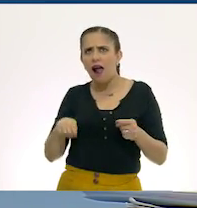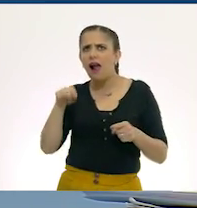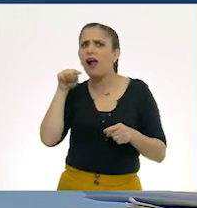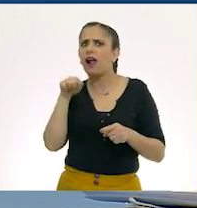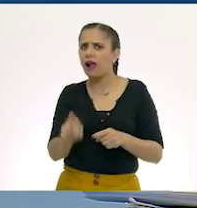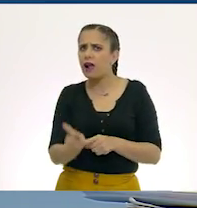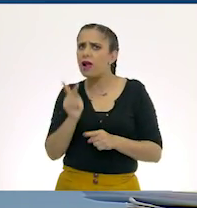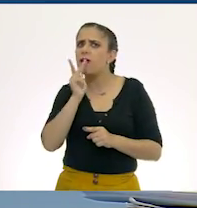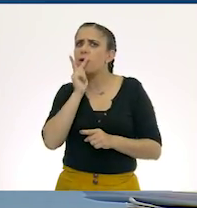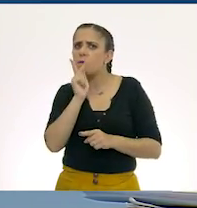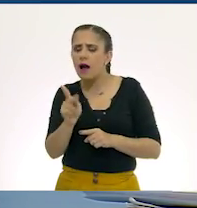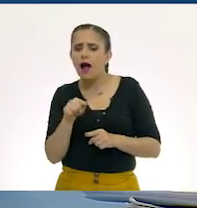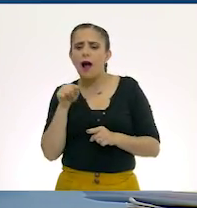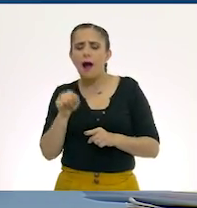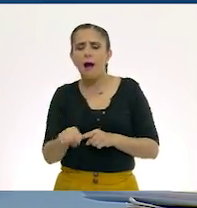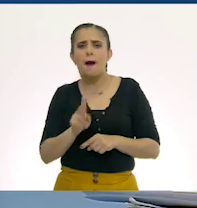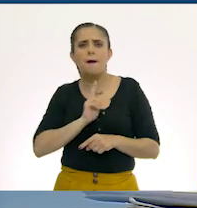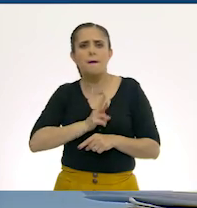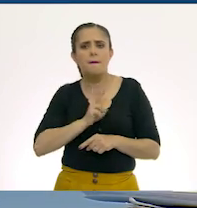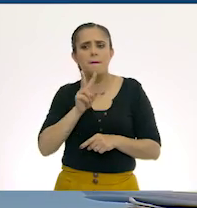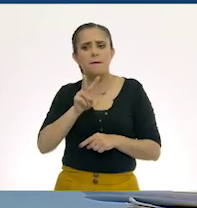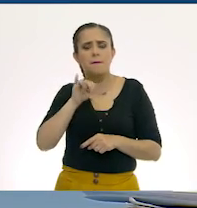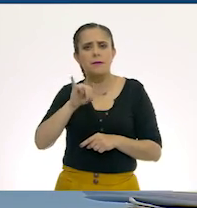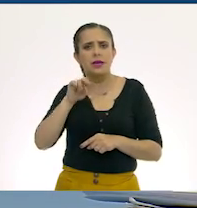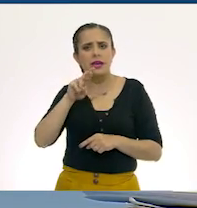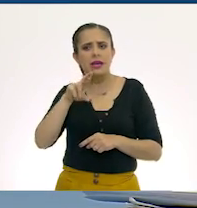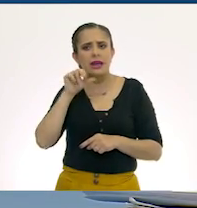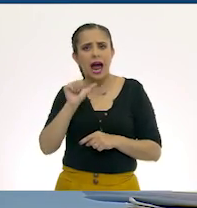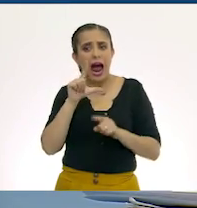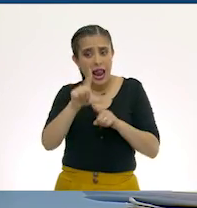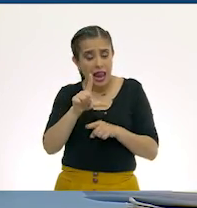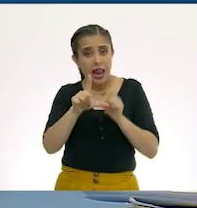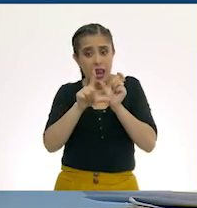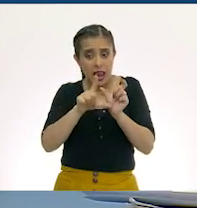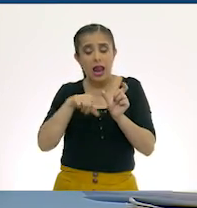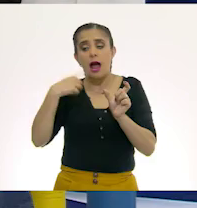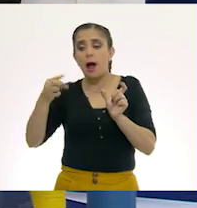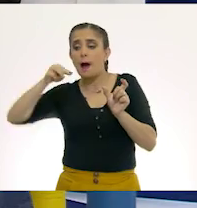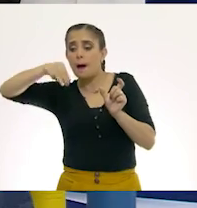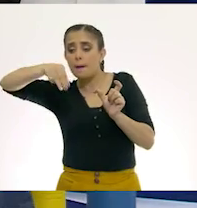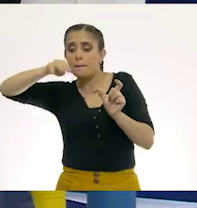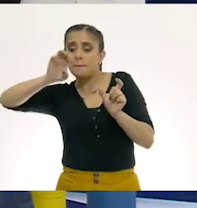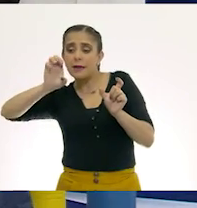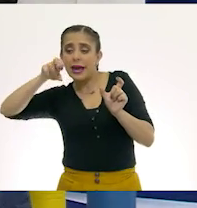viene de viral y tiene como sufijo, mente.